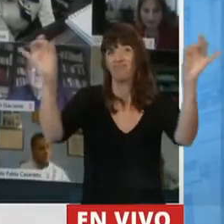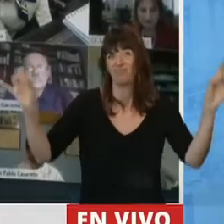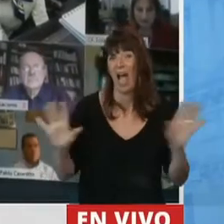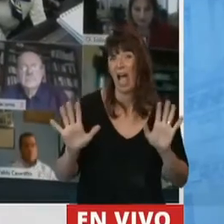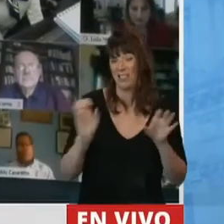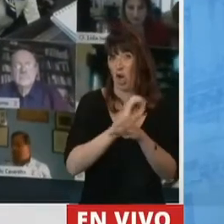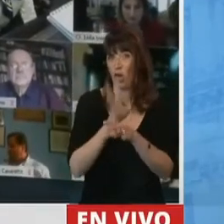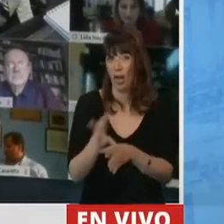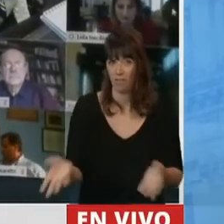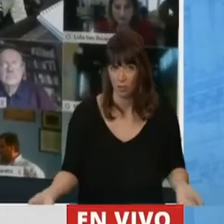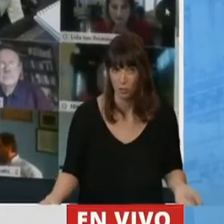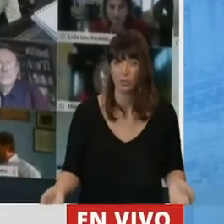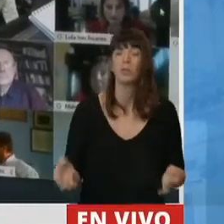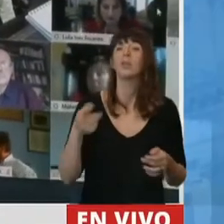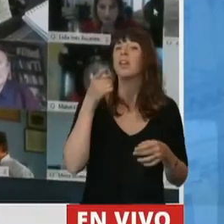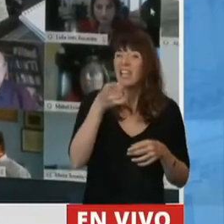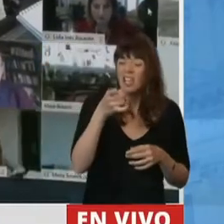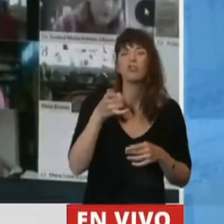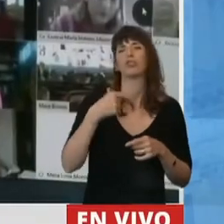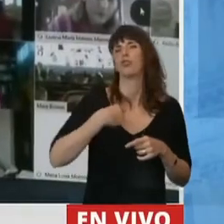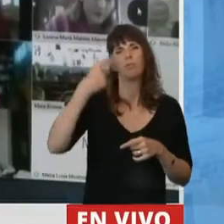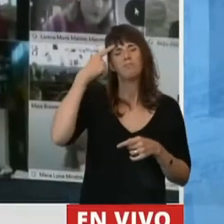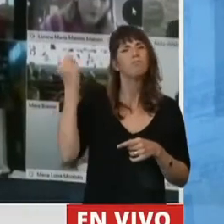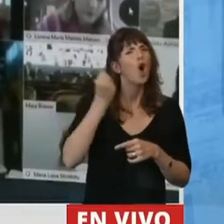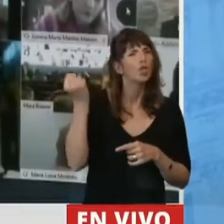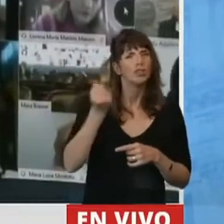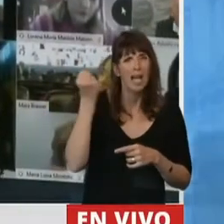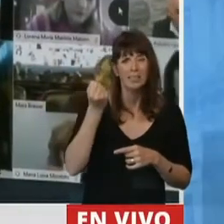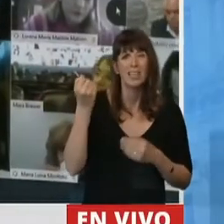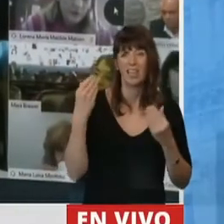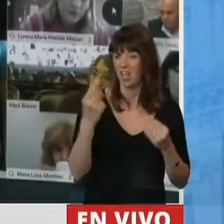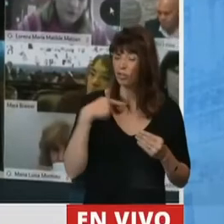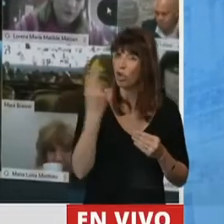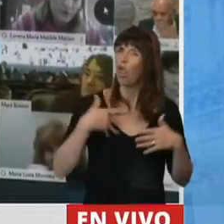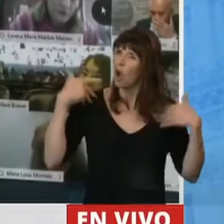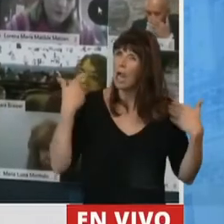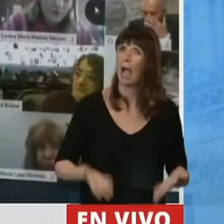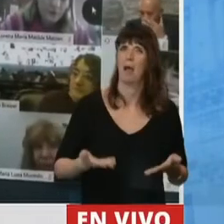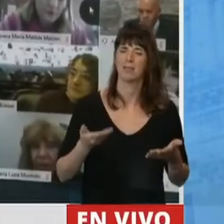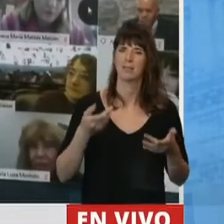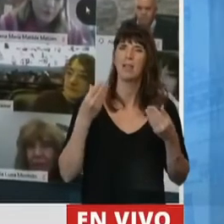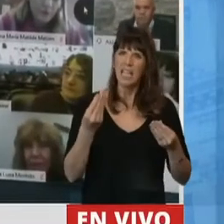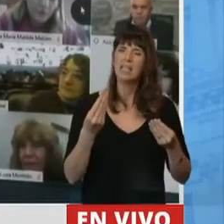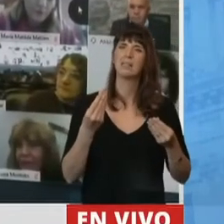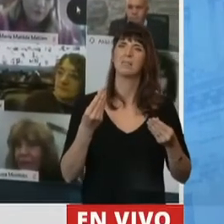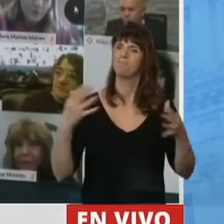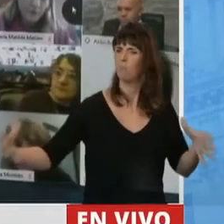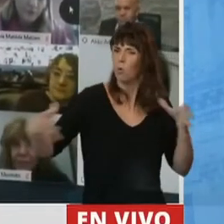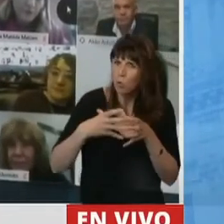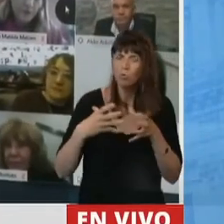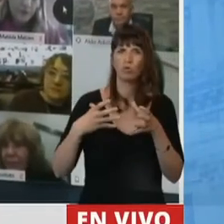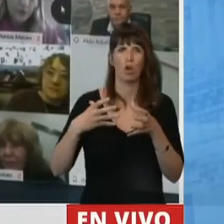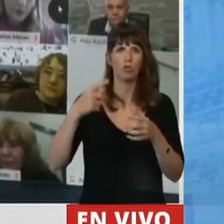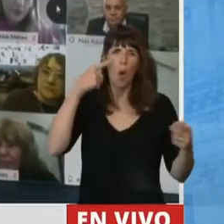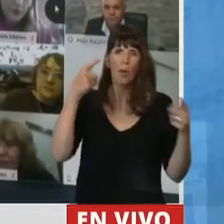conjunto. Entonces, en eso sí me parece que es importante, importantísimo, que seamos capaces de tener un lenguaje común, un discurso común,